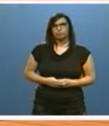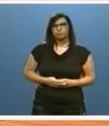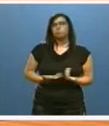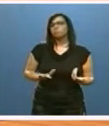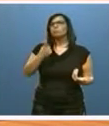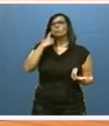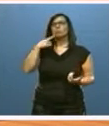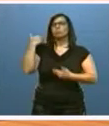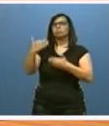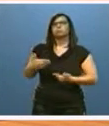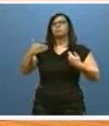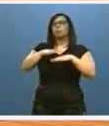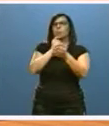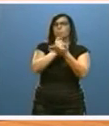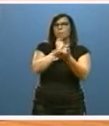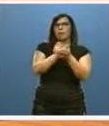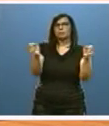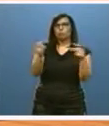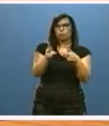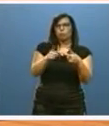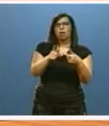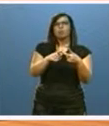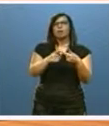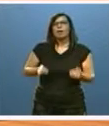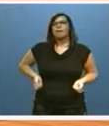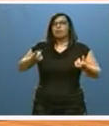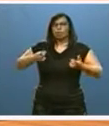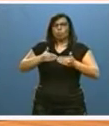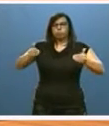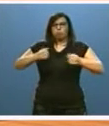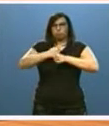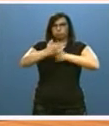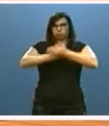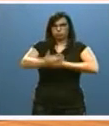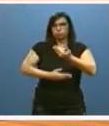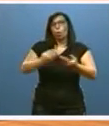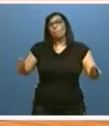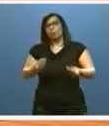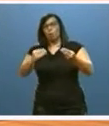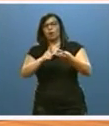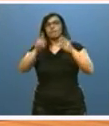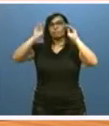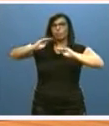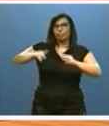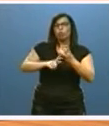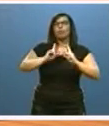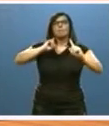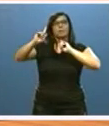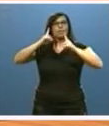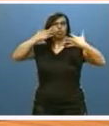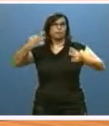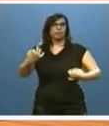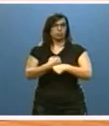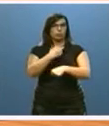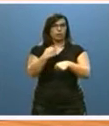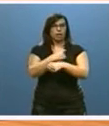tradicionales para el pago de cuotas a la seguridad social, gastos de inicio de actividad o de mejora de la misma, formación y prevención de riesgos